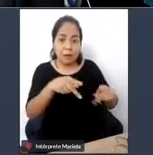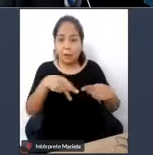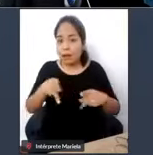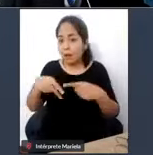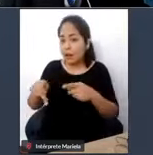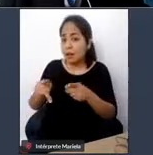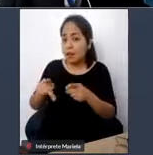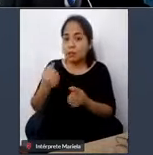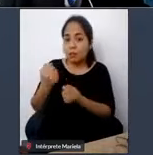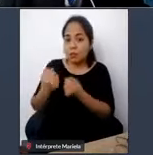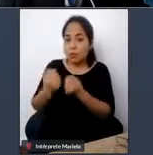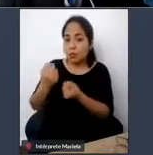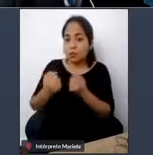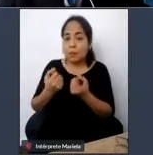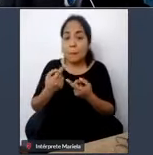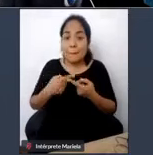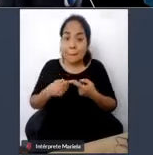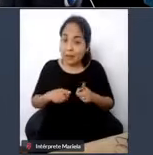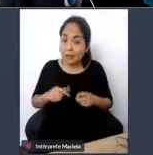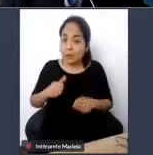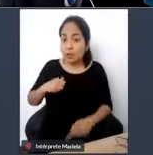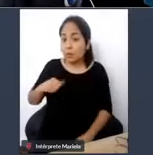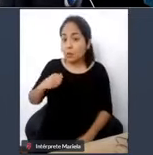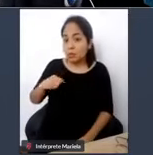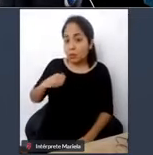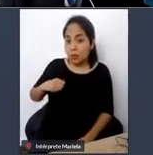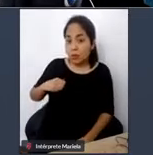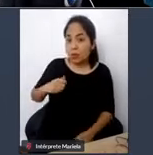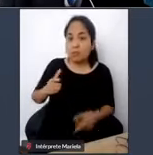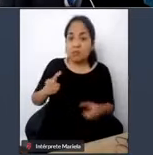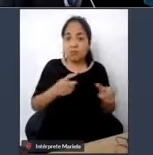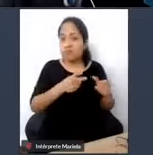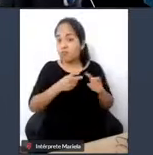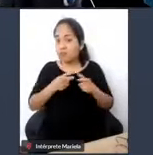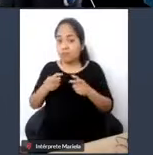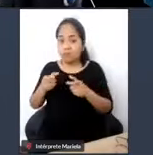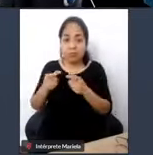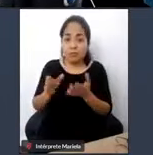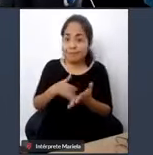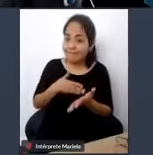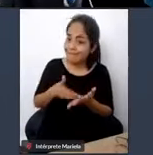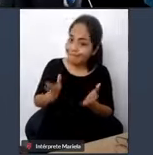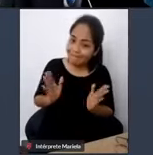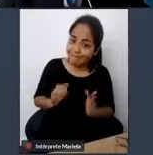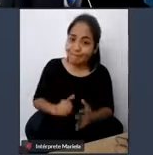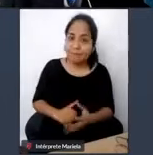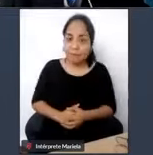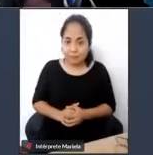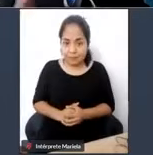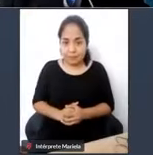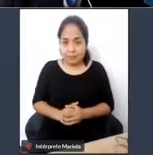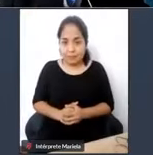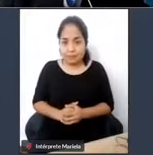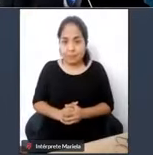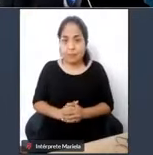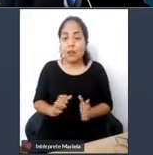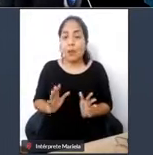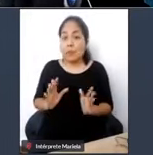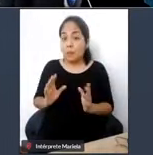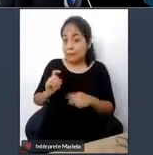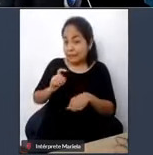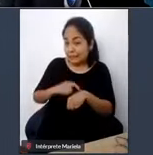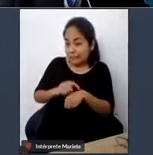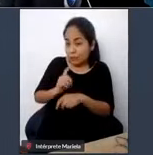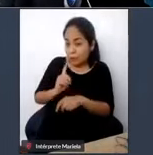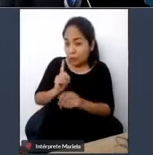han cumplido con este requisito y nadie los ha fiscalizado. He mencionado algunas sí un minuto he